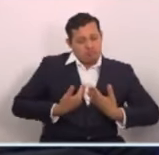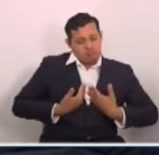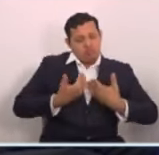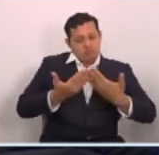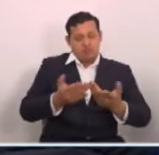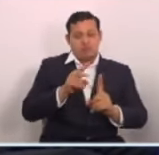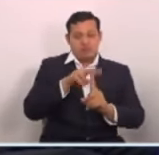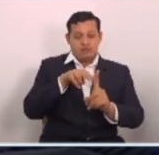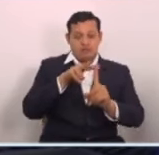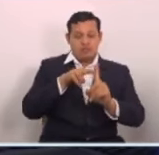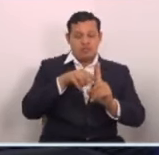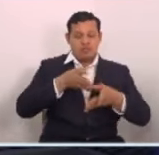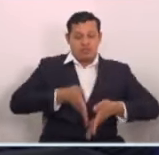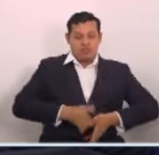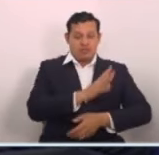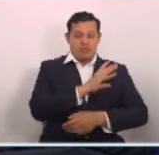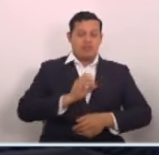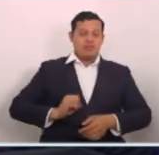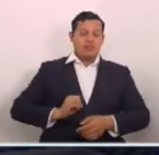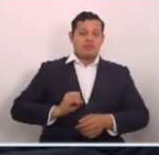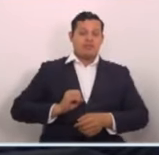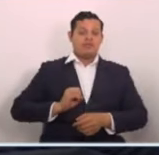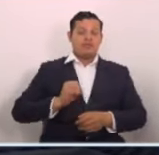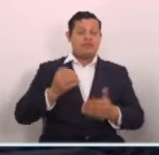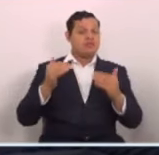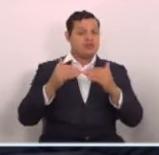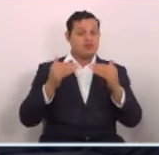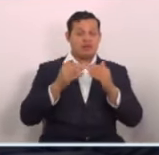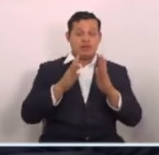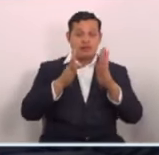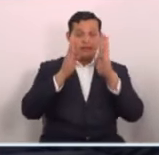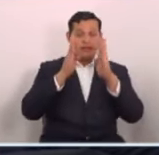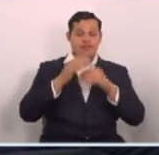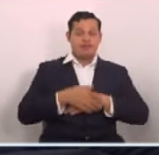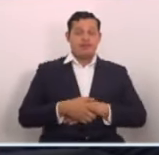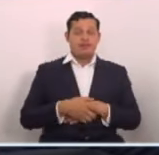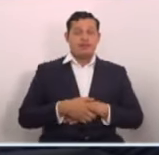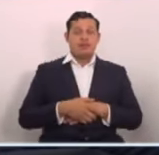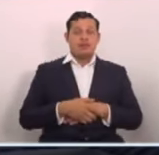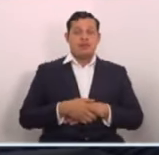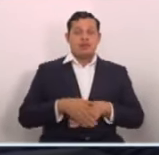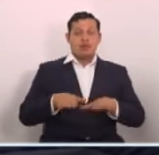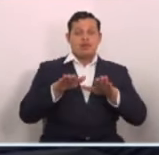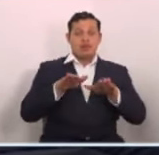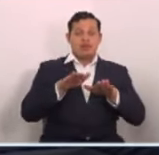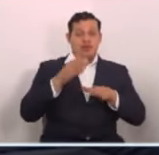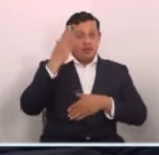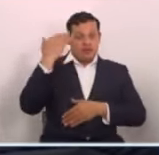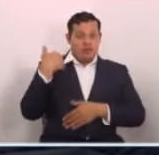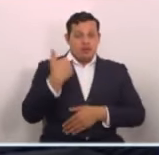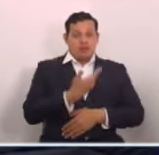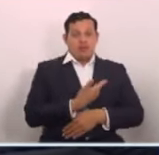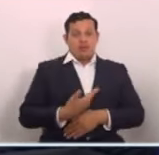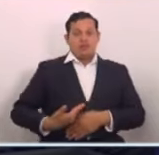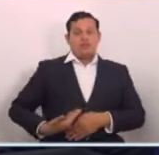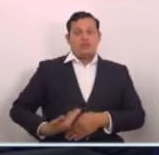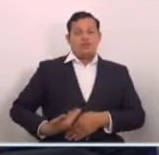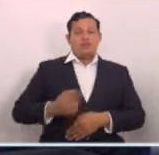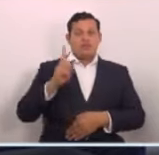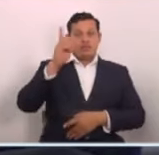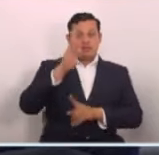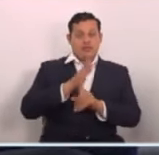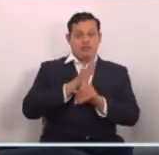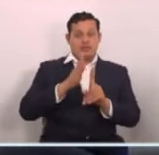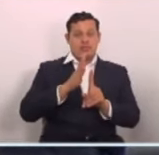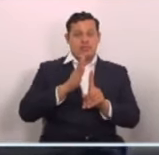nos caracteriza. Y estaremos también pendientes de estos. Muchas gracias, señorita presidenta, y que Dios